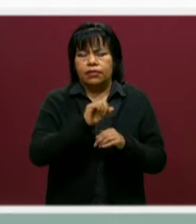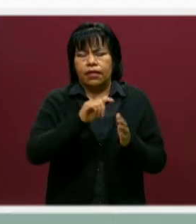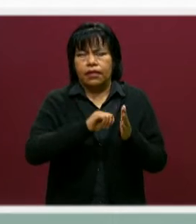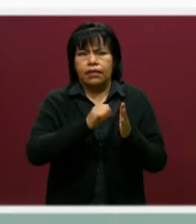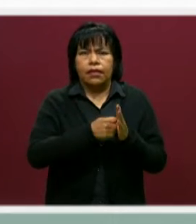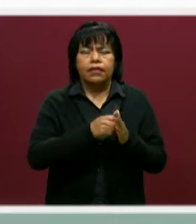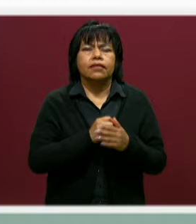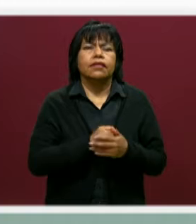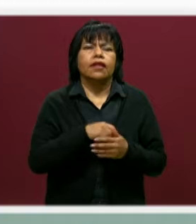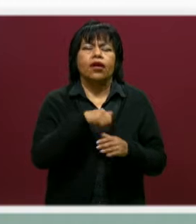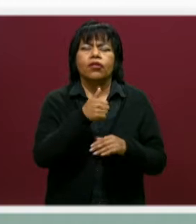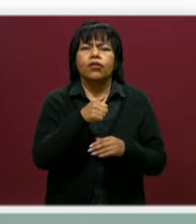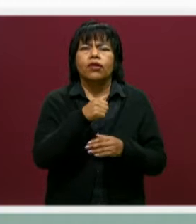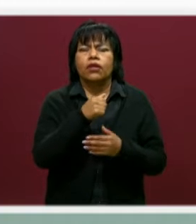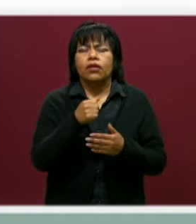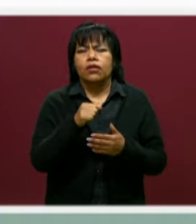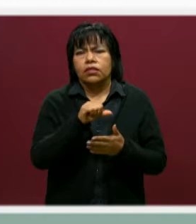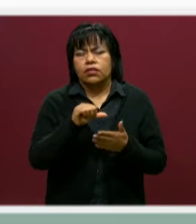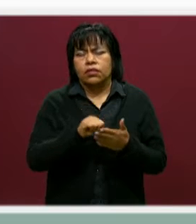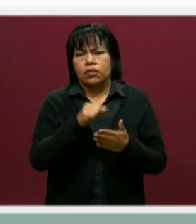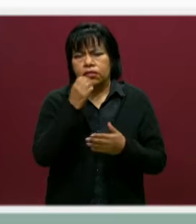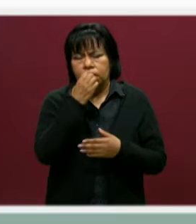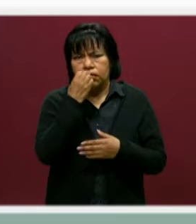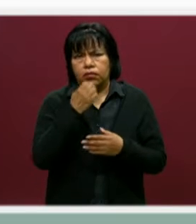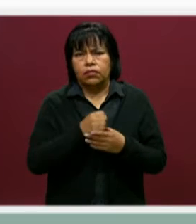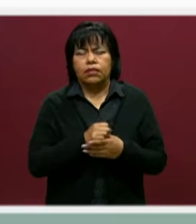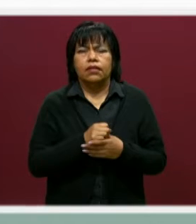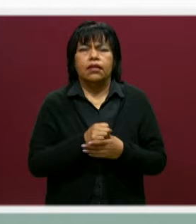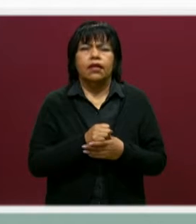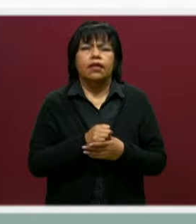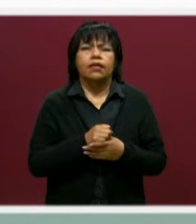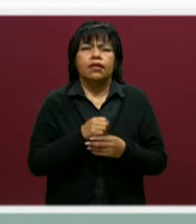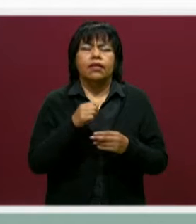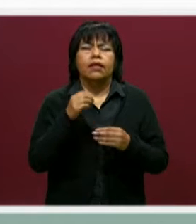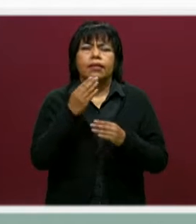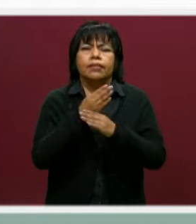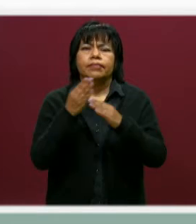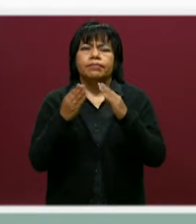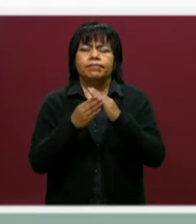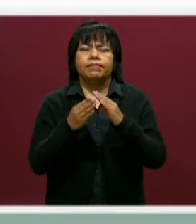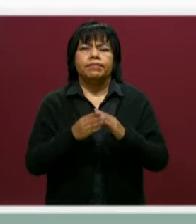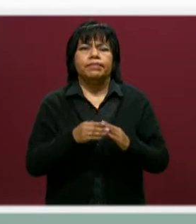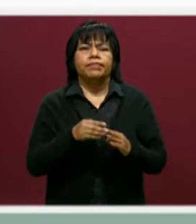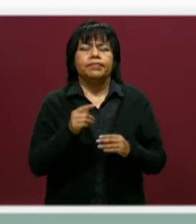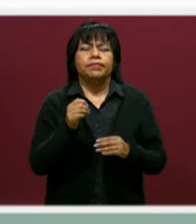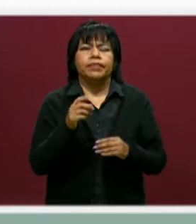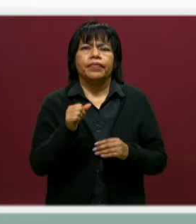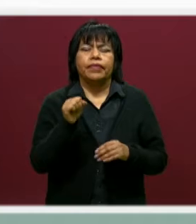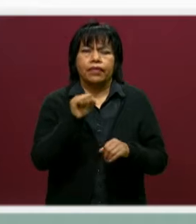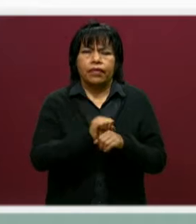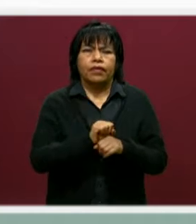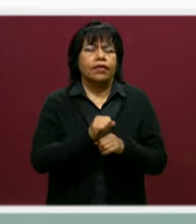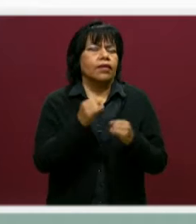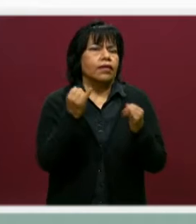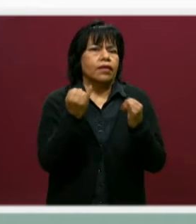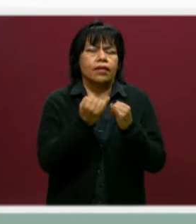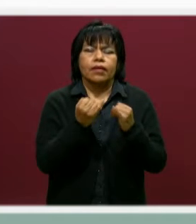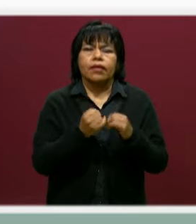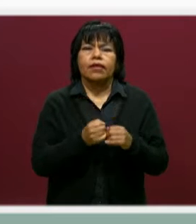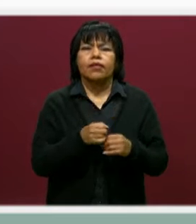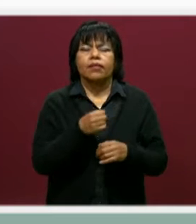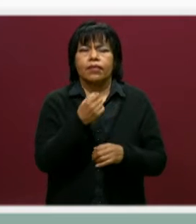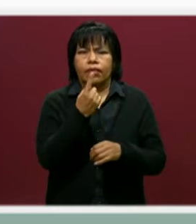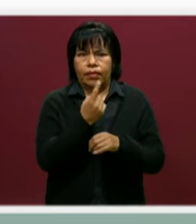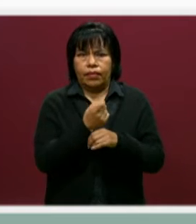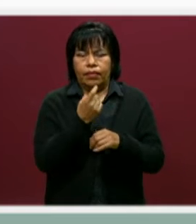para centros escolares, educación media superior y telesecundarias, se realiza igualmente este proceso de preinscripciones a